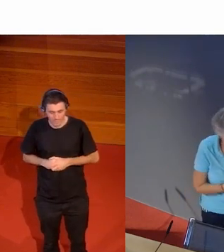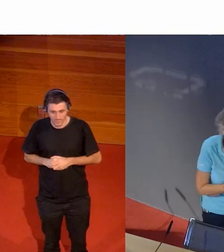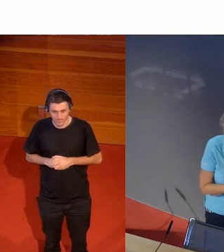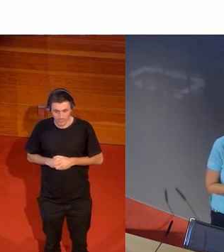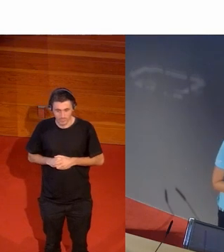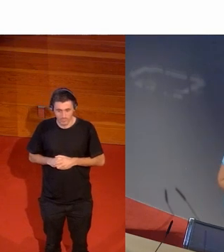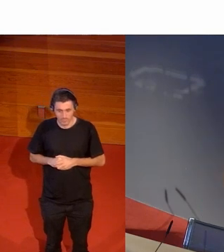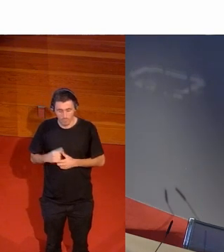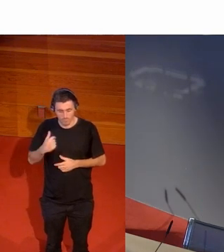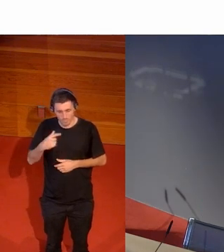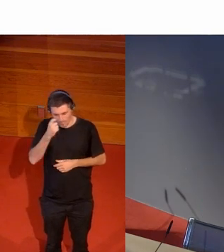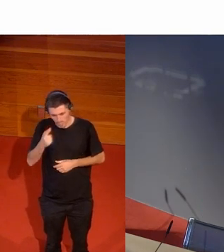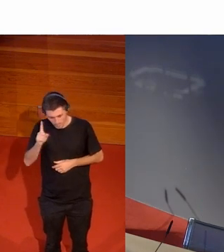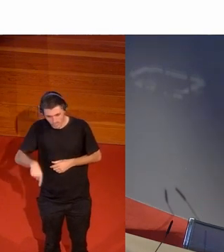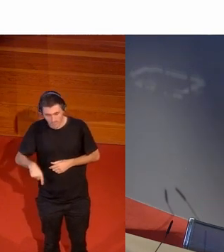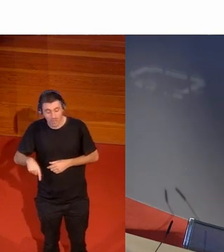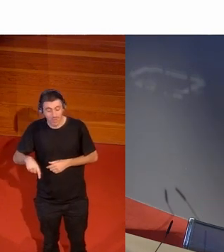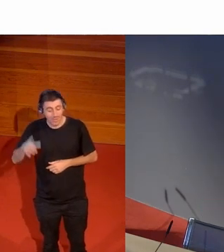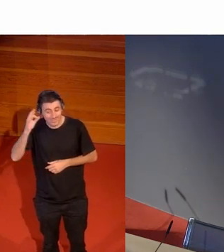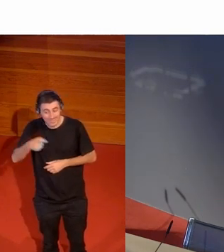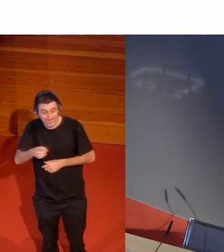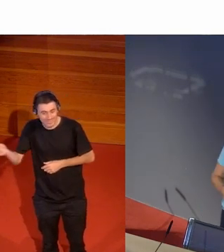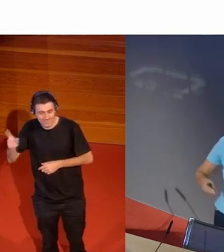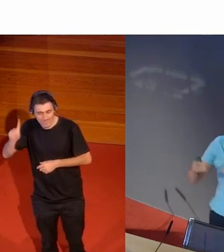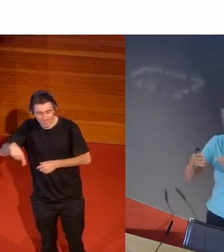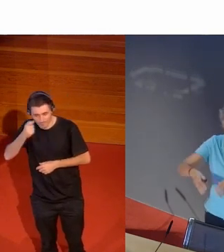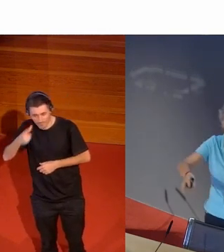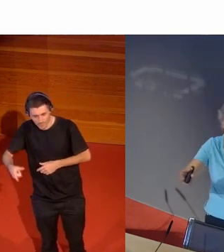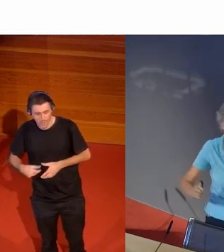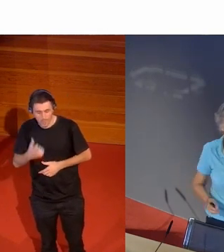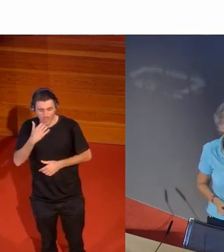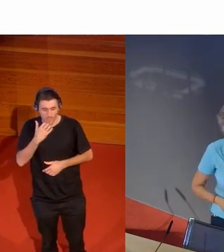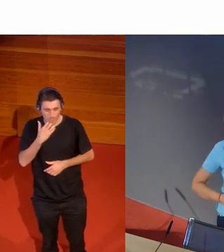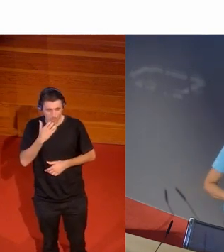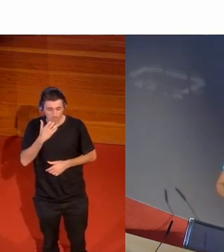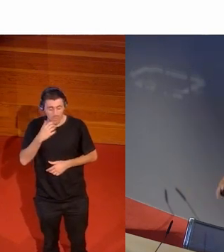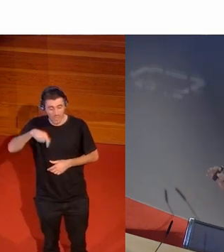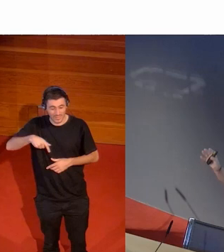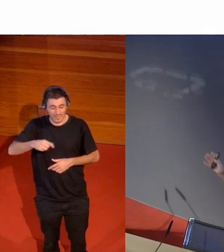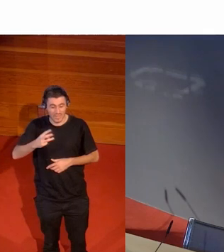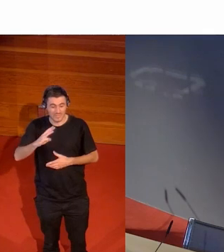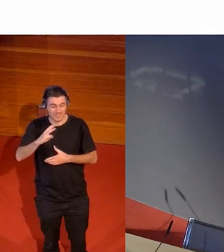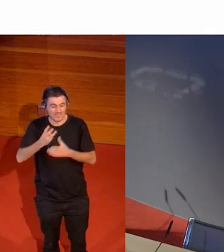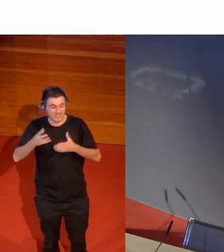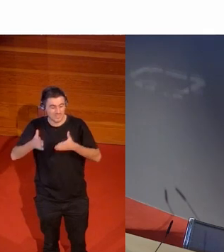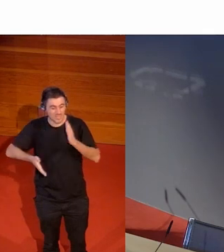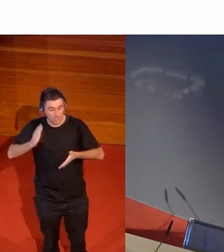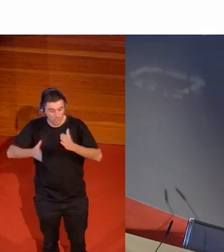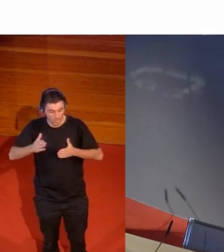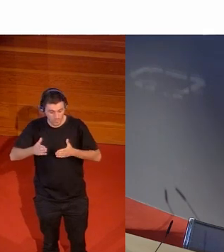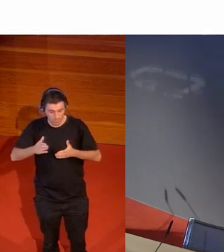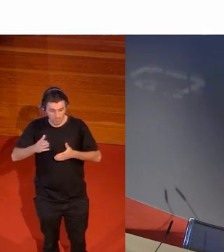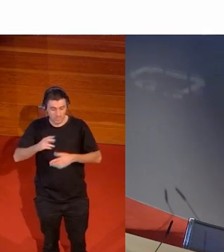y también me he dado cuenta y ellas también se dado cuenta por ejemplo una competición mixta imaginaos aquí el triadulo de Vitoria que es muy potente todos los años